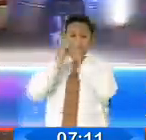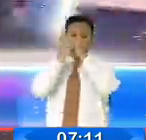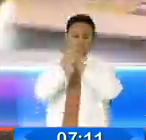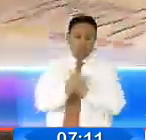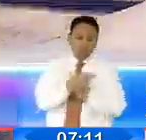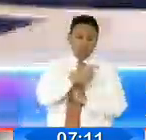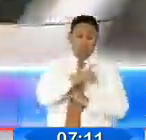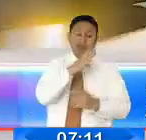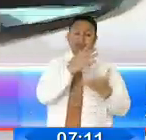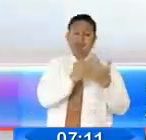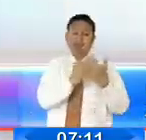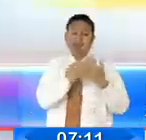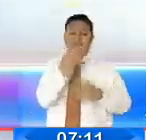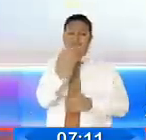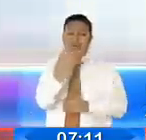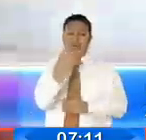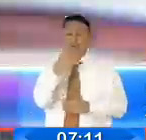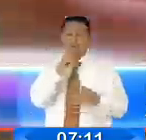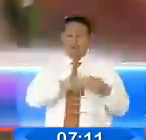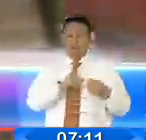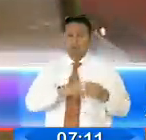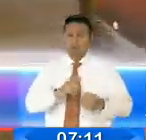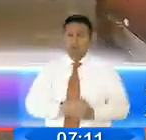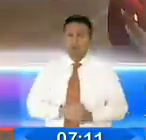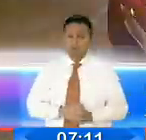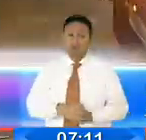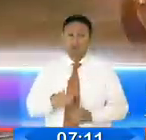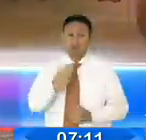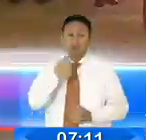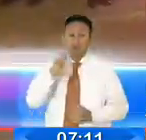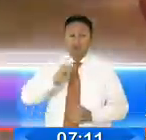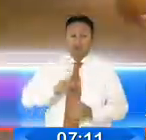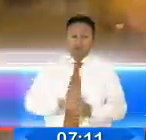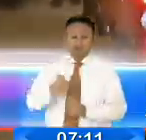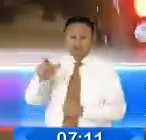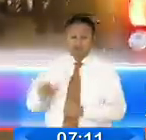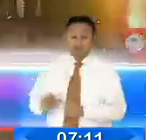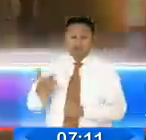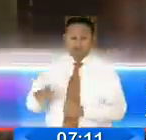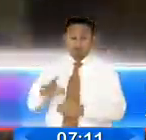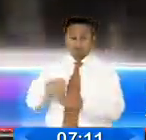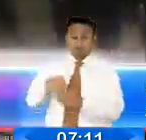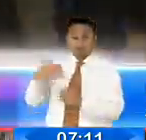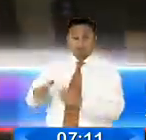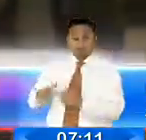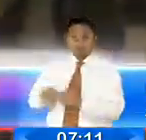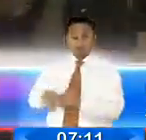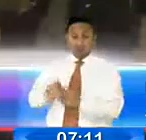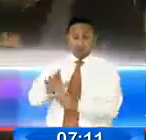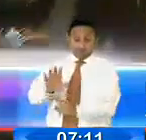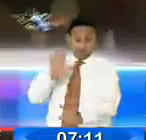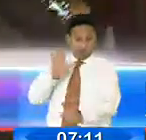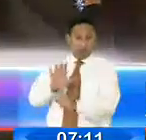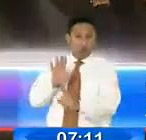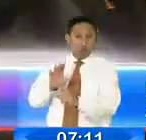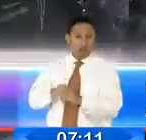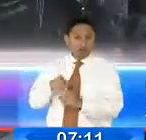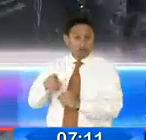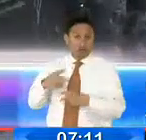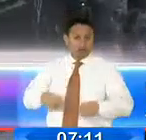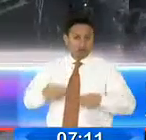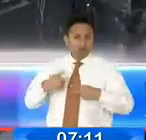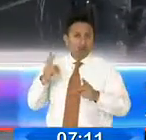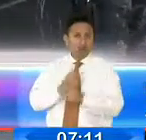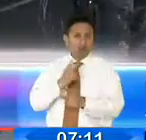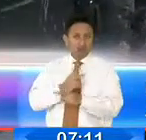28 de julio a la cárcel 4 de Quito, aduciendo que el procesado ha recibido amenazas externas que ponen en peligro su